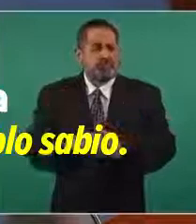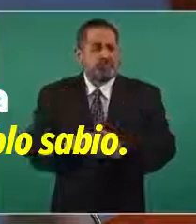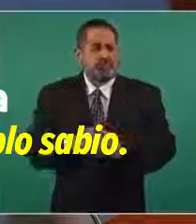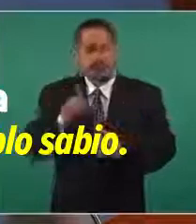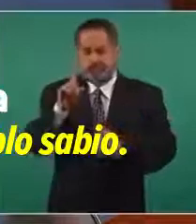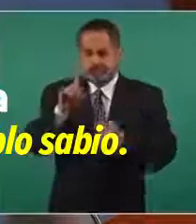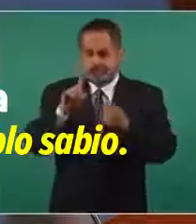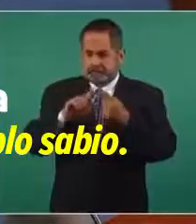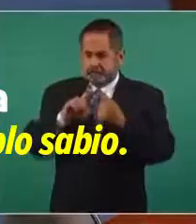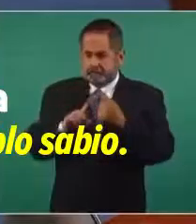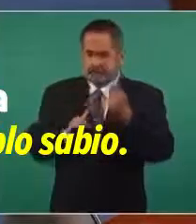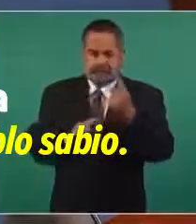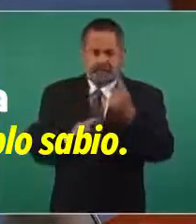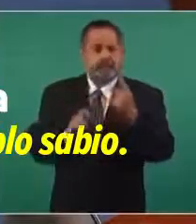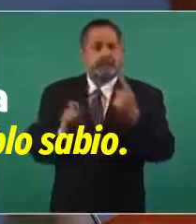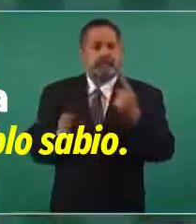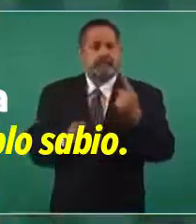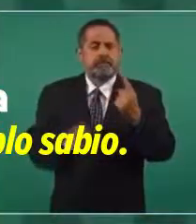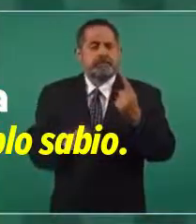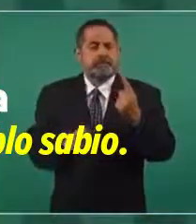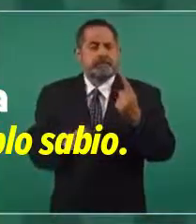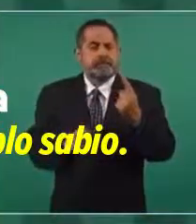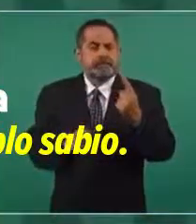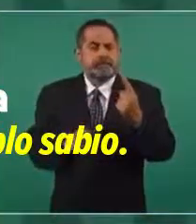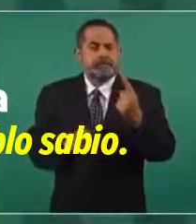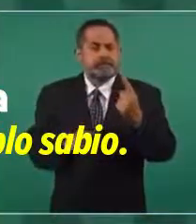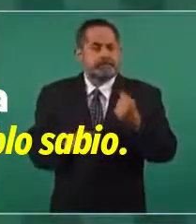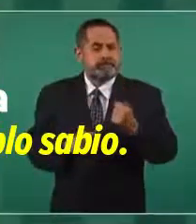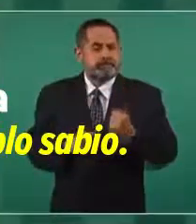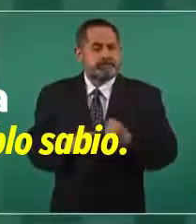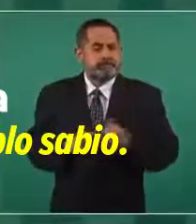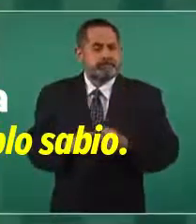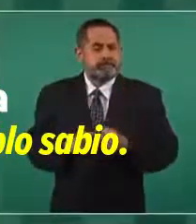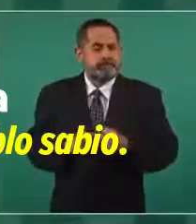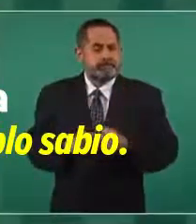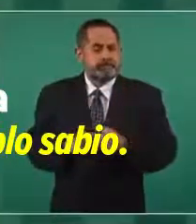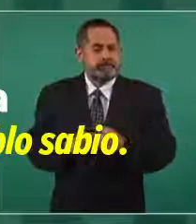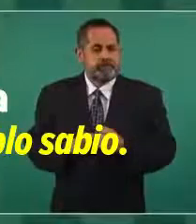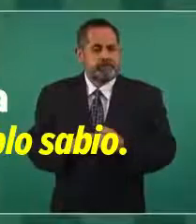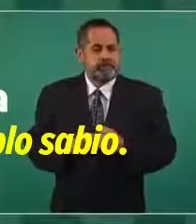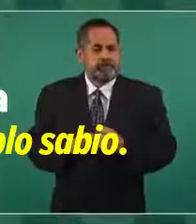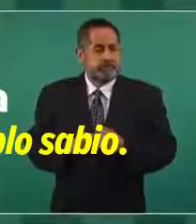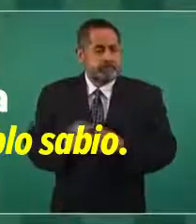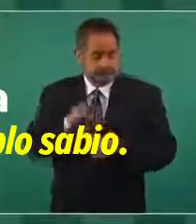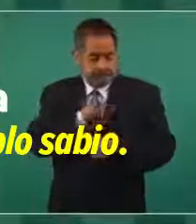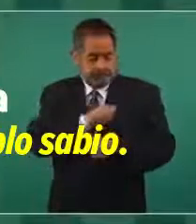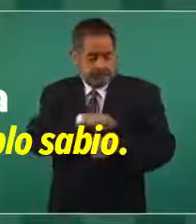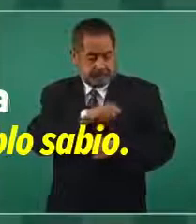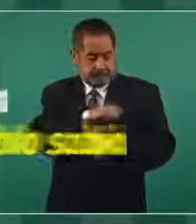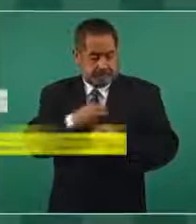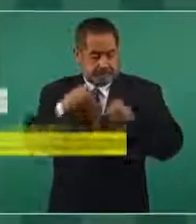Primero, que no se dañara la salud.